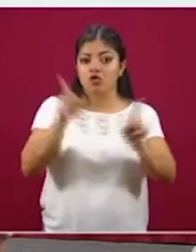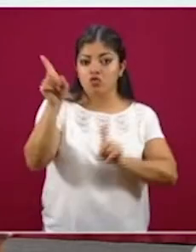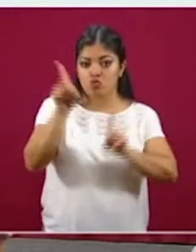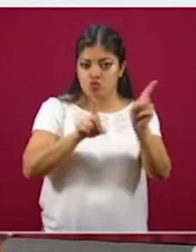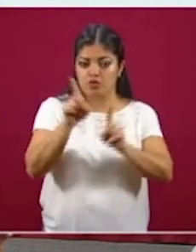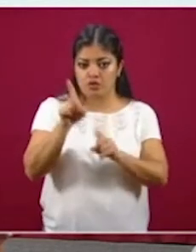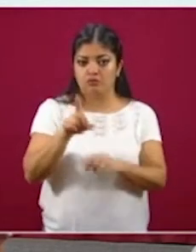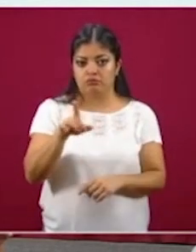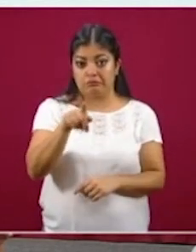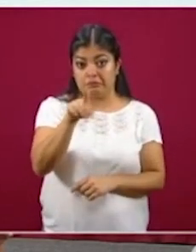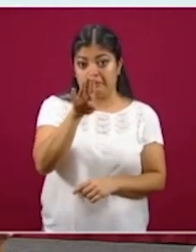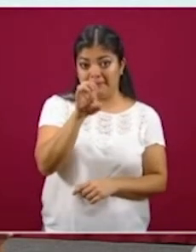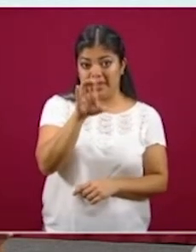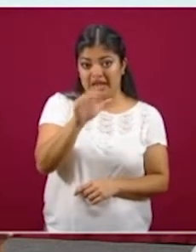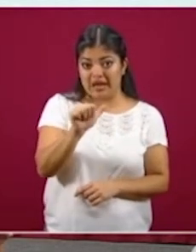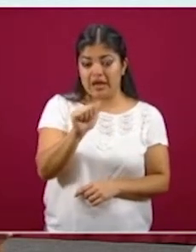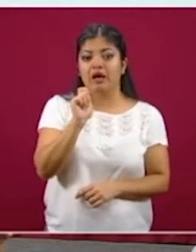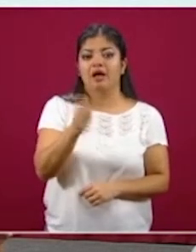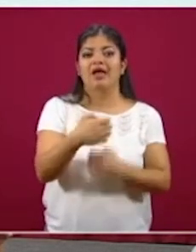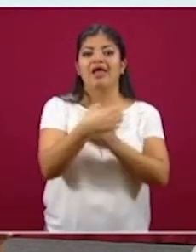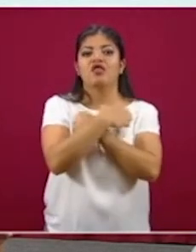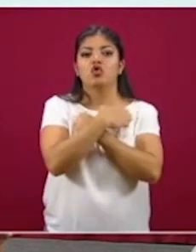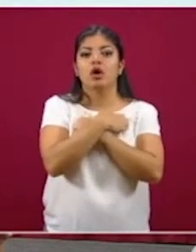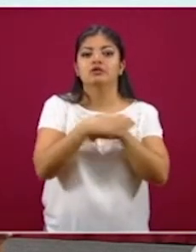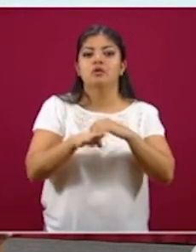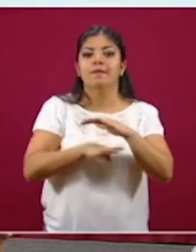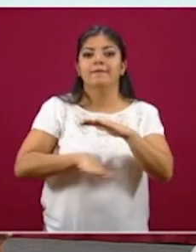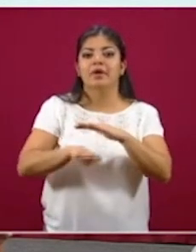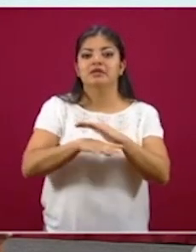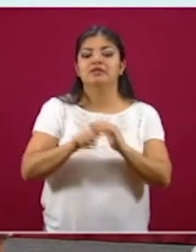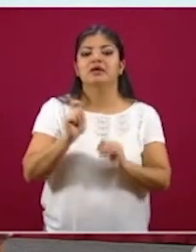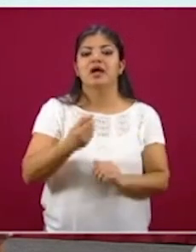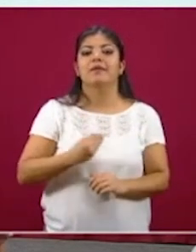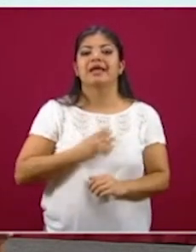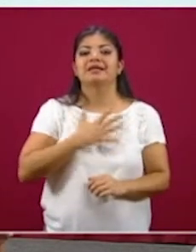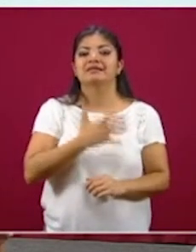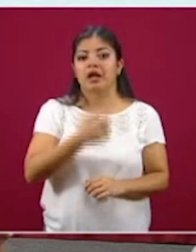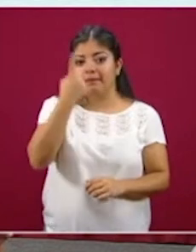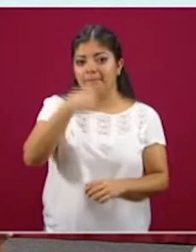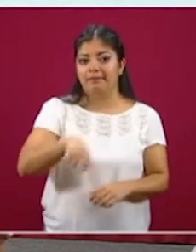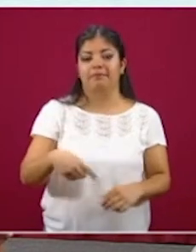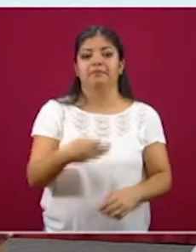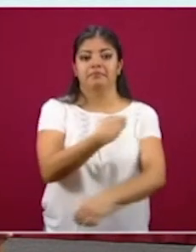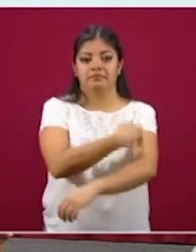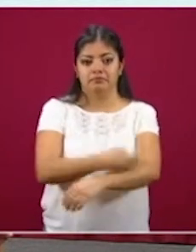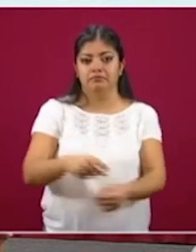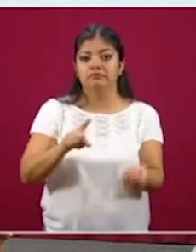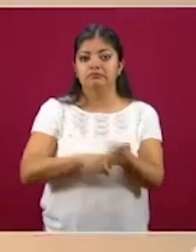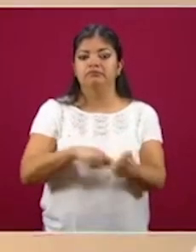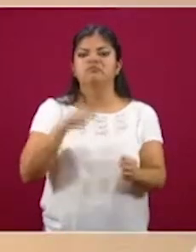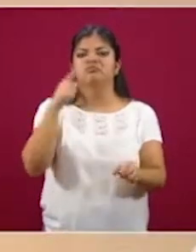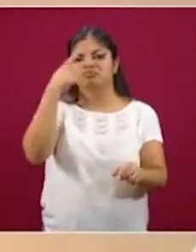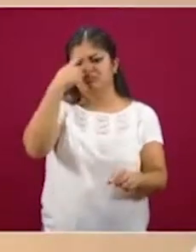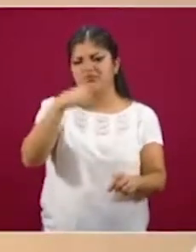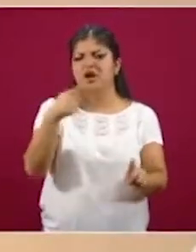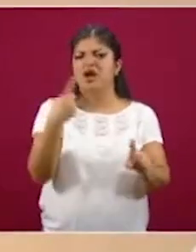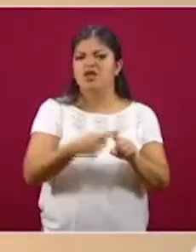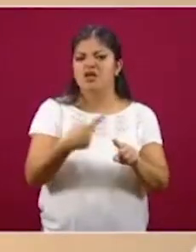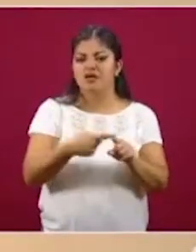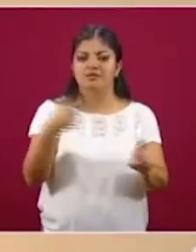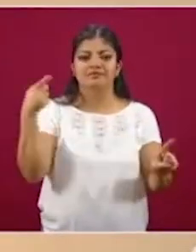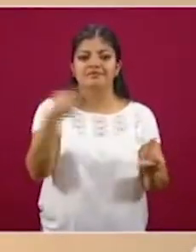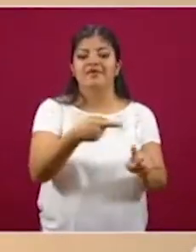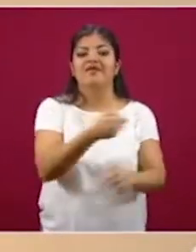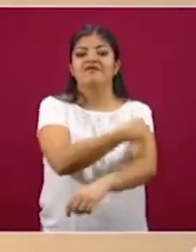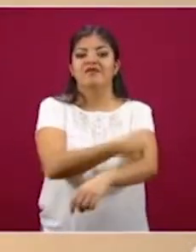Tenemos esta beca de educación básica, bienestar para las familias, que está dirigida a las